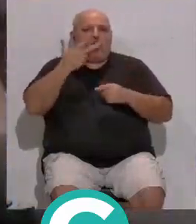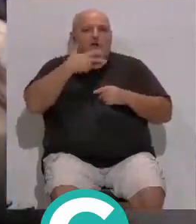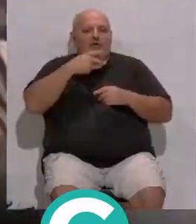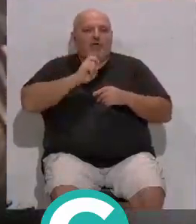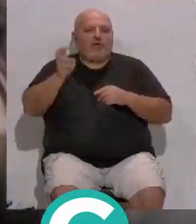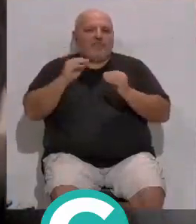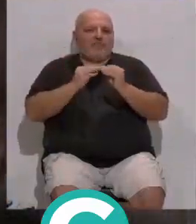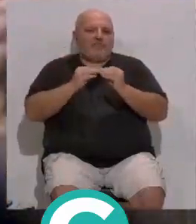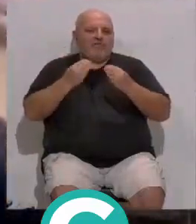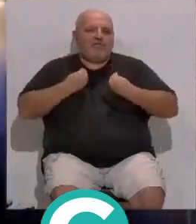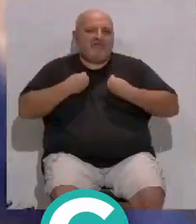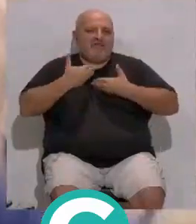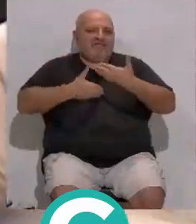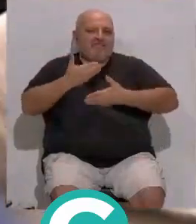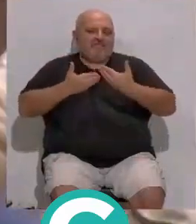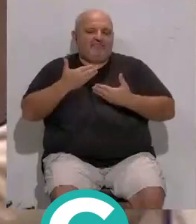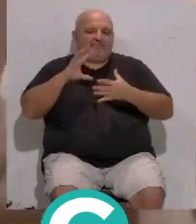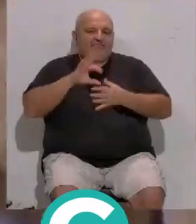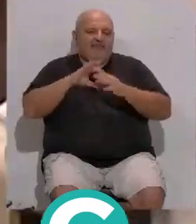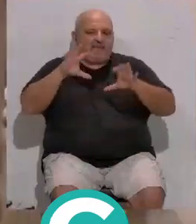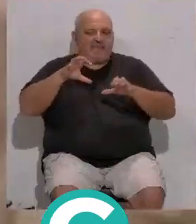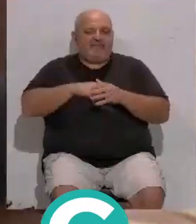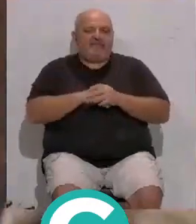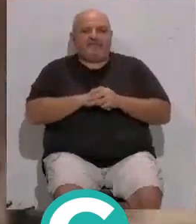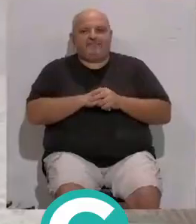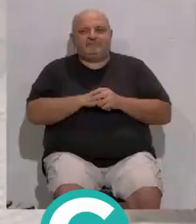otras maneras de vivir... ...y sobre todo de aprender.